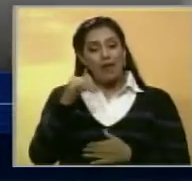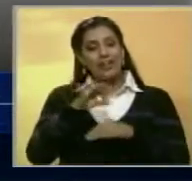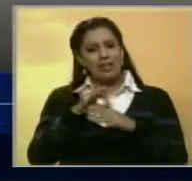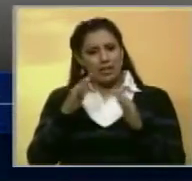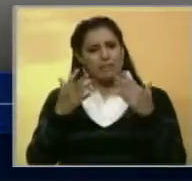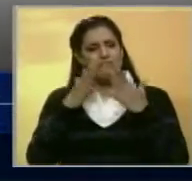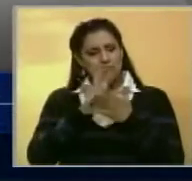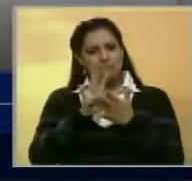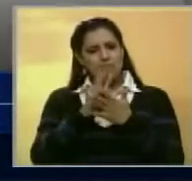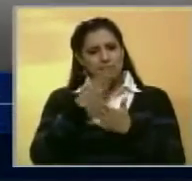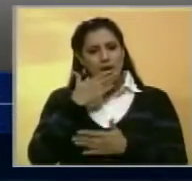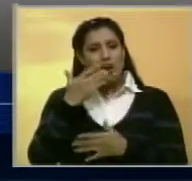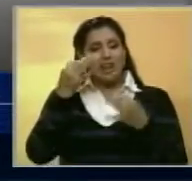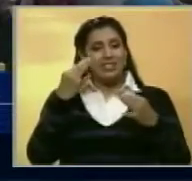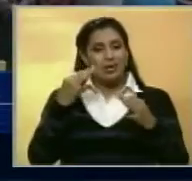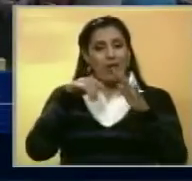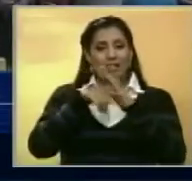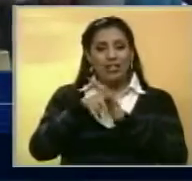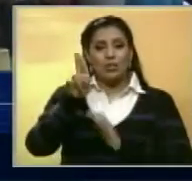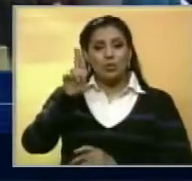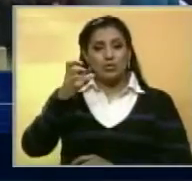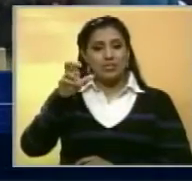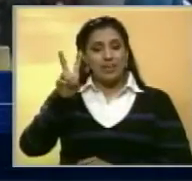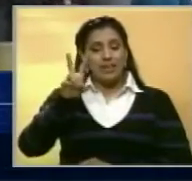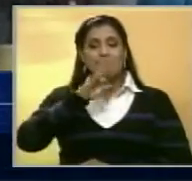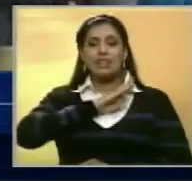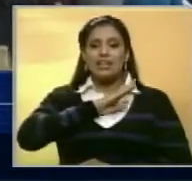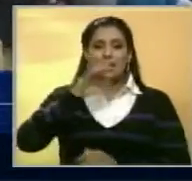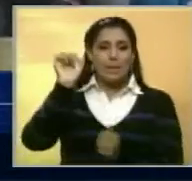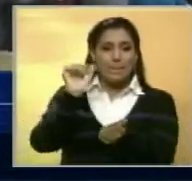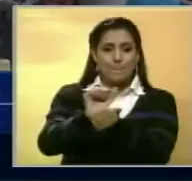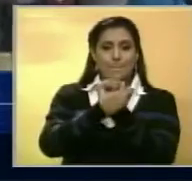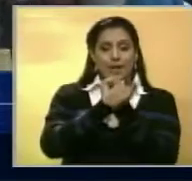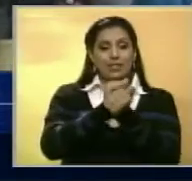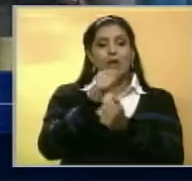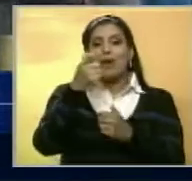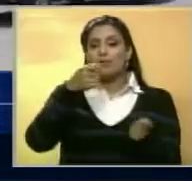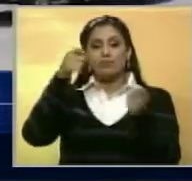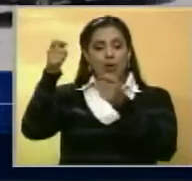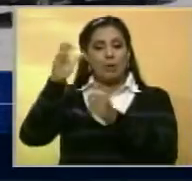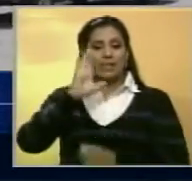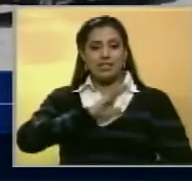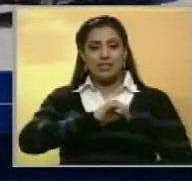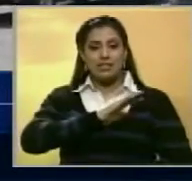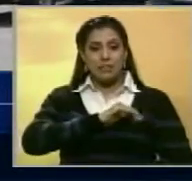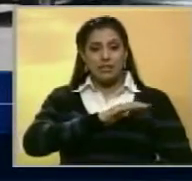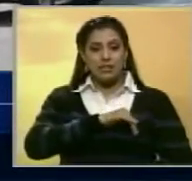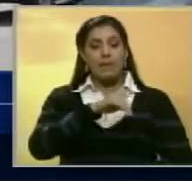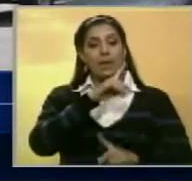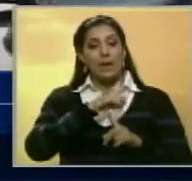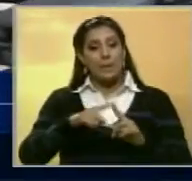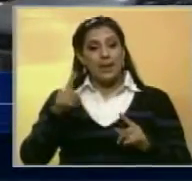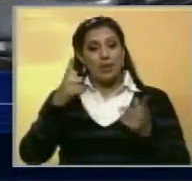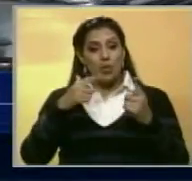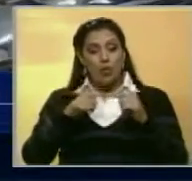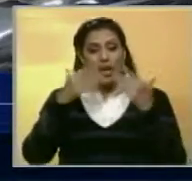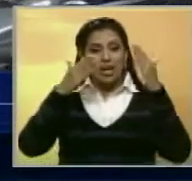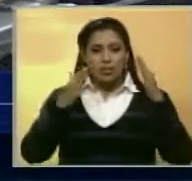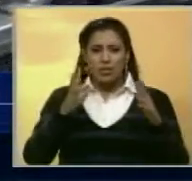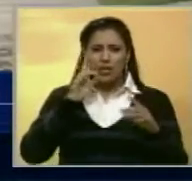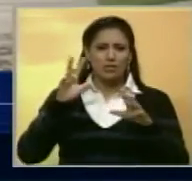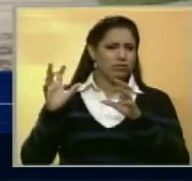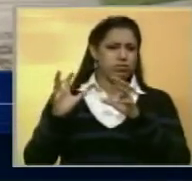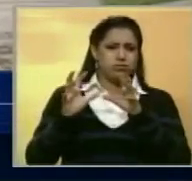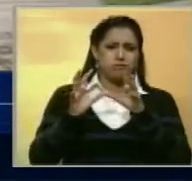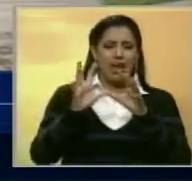encuentra estable. La seguridad interna de la UCB logró capturar al homicida que fue puesto a cargo del CICPC. Tras el suceso, estudiantes se